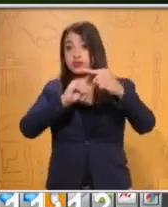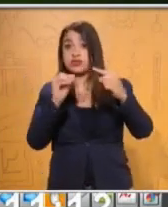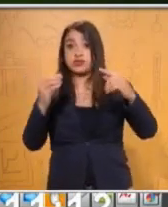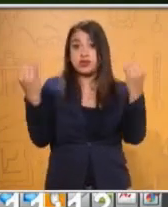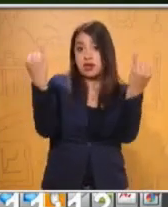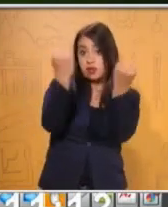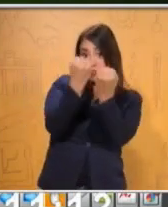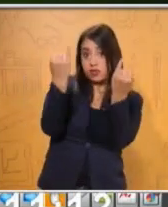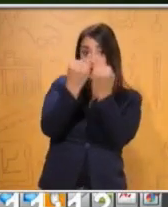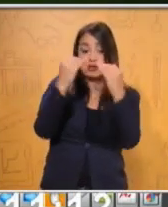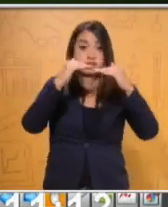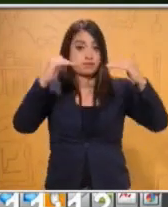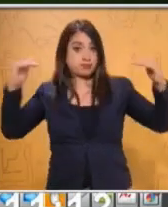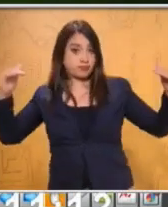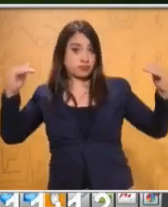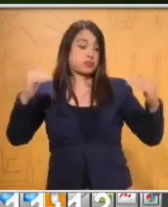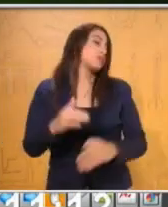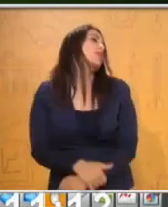Habíamos dicho...